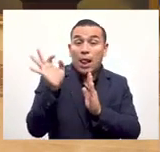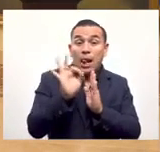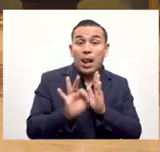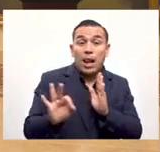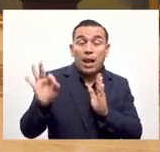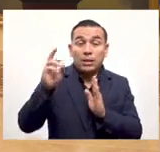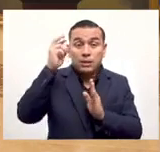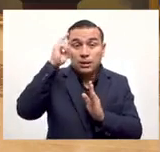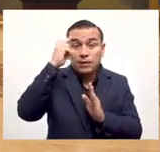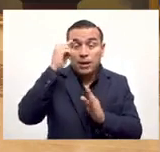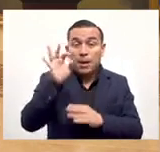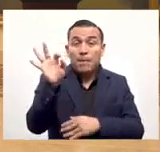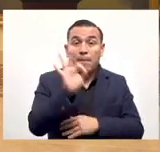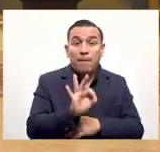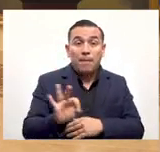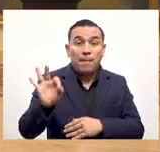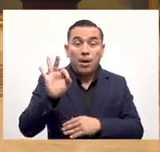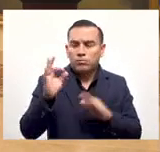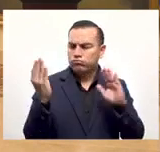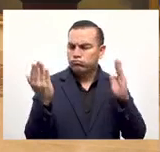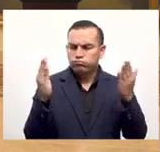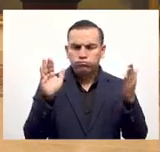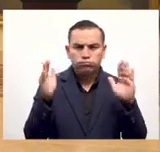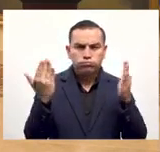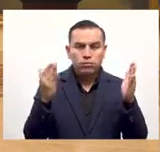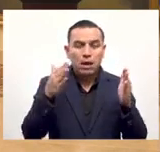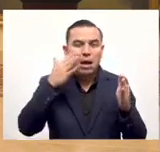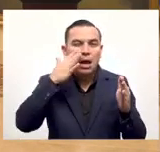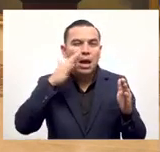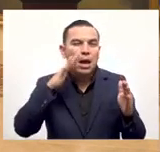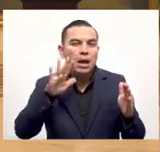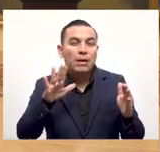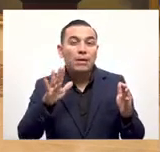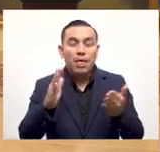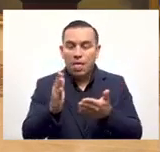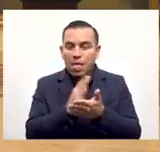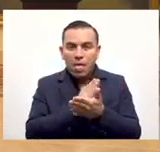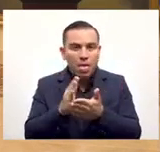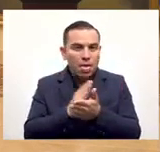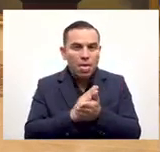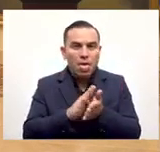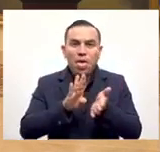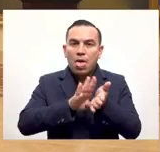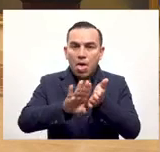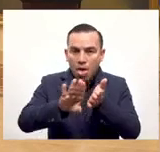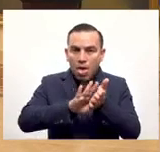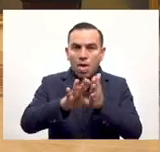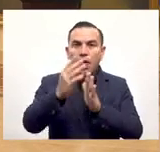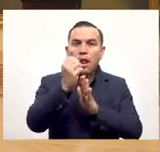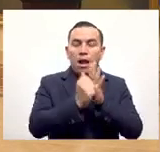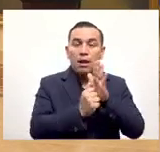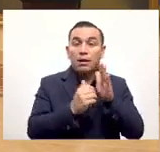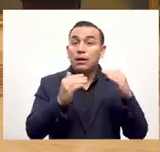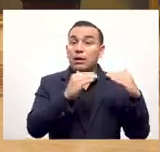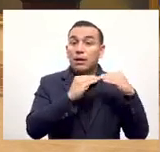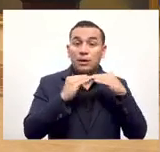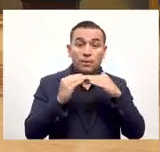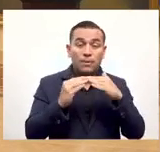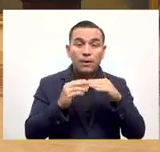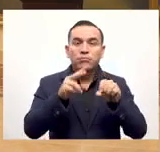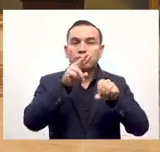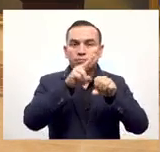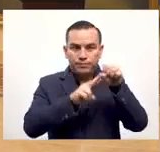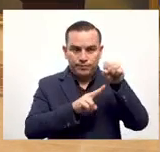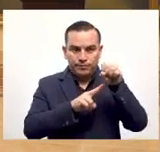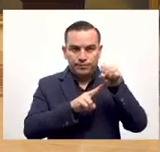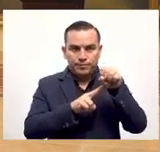su precio mejore. Simplemente mejoró en relación a otra moneda y por lo tanto no hay un impuesto de ganancias de capital, igual que como funciona con los